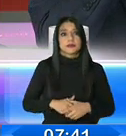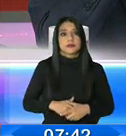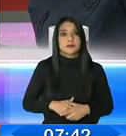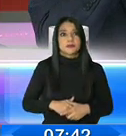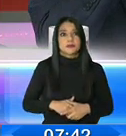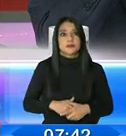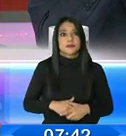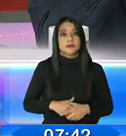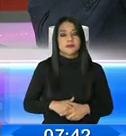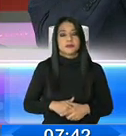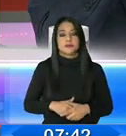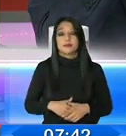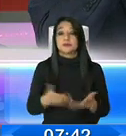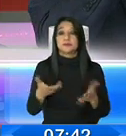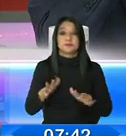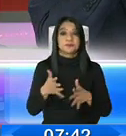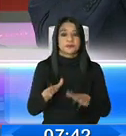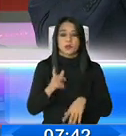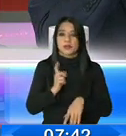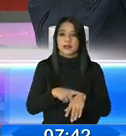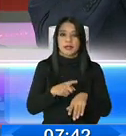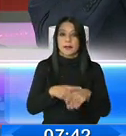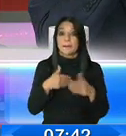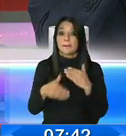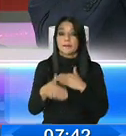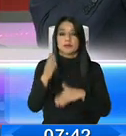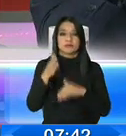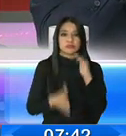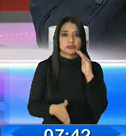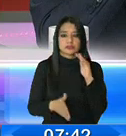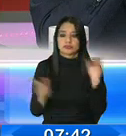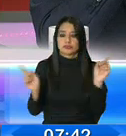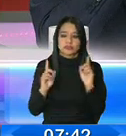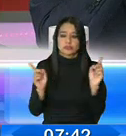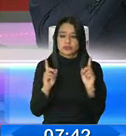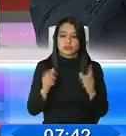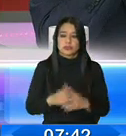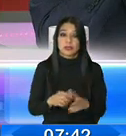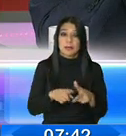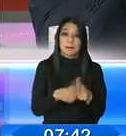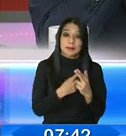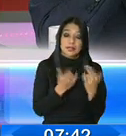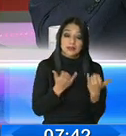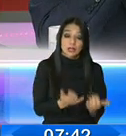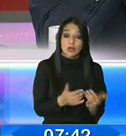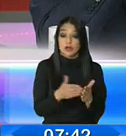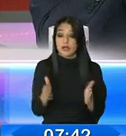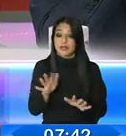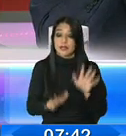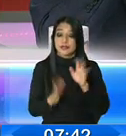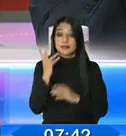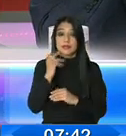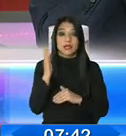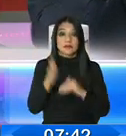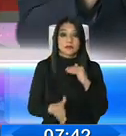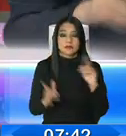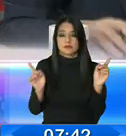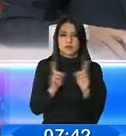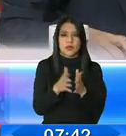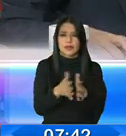Mire, no existe, no existe un tiempo de empezar. terminado. Y termina en 15 días. Yo creo que